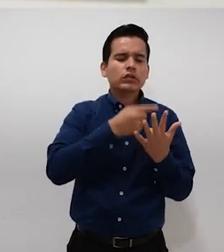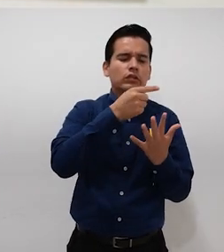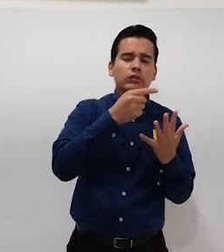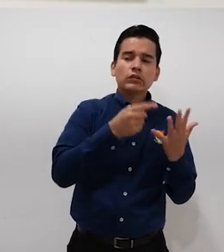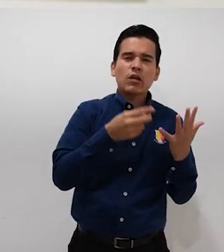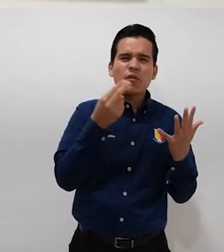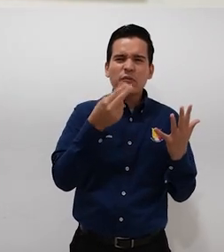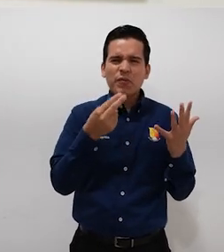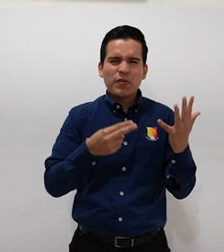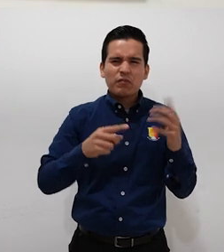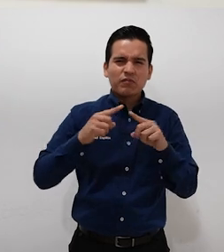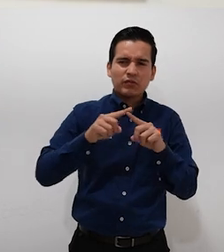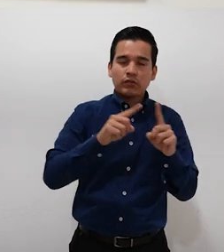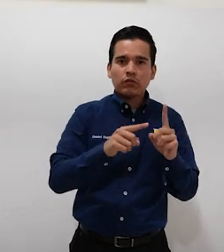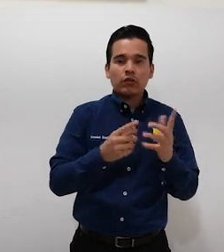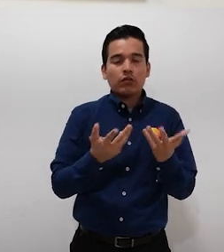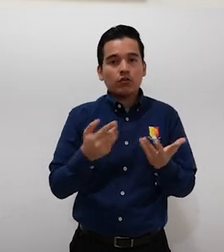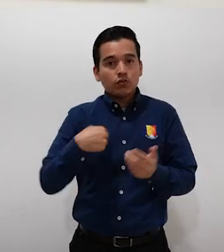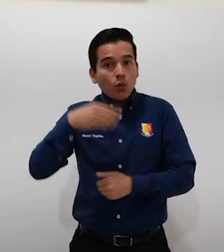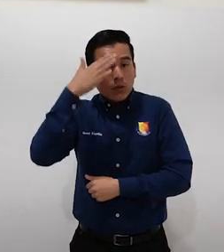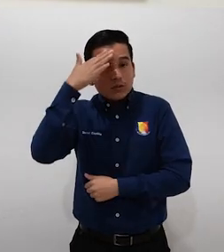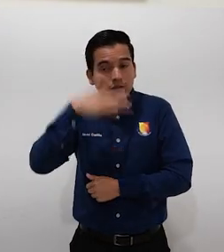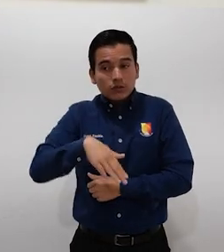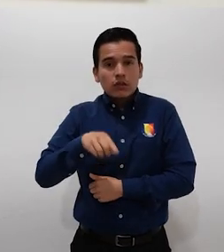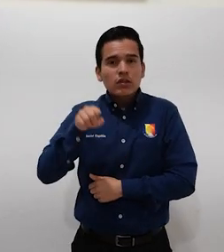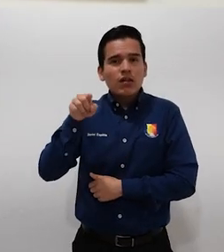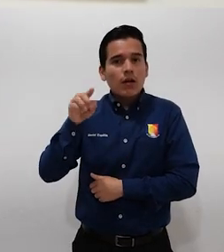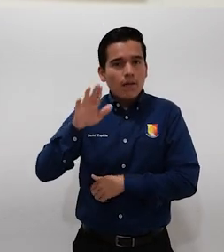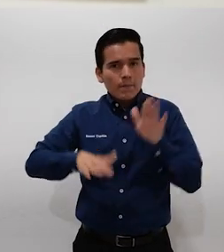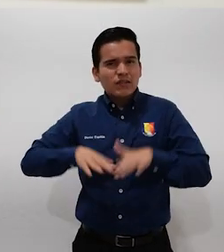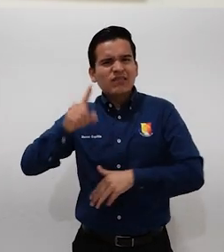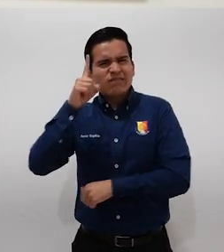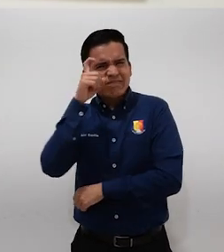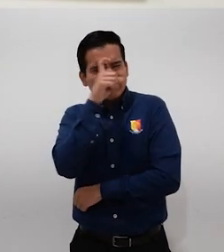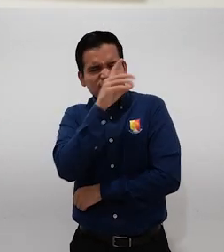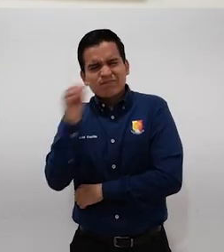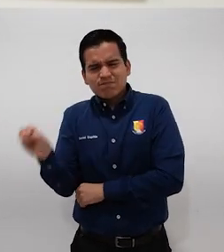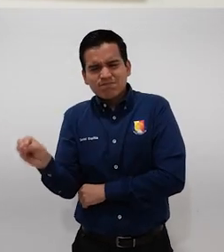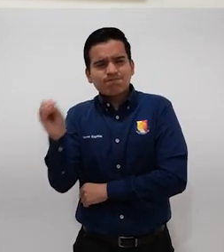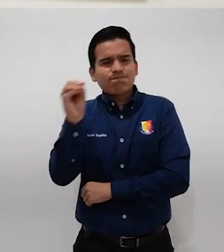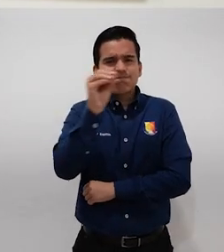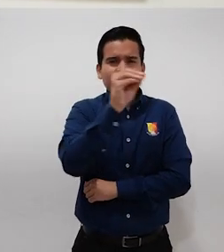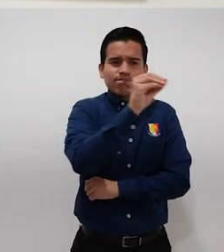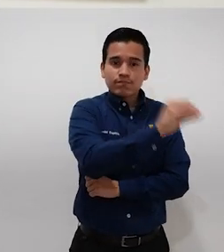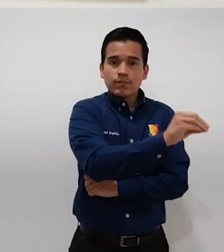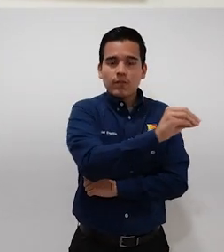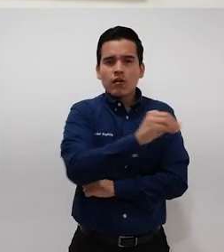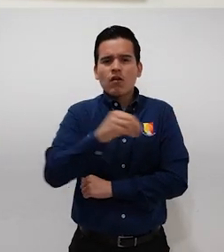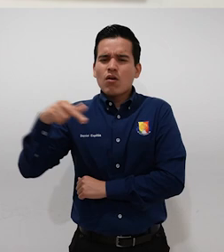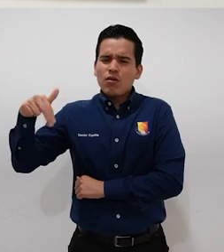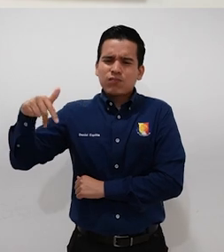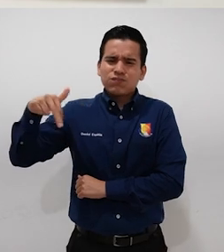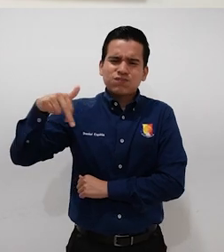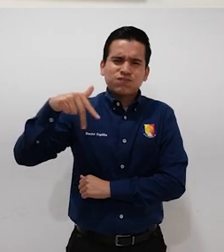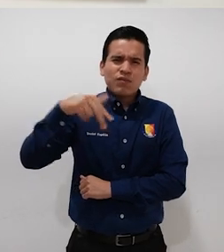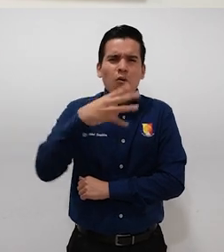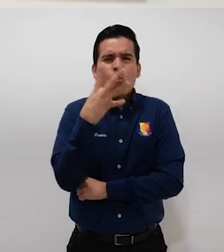es difícil llegar a un lugar que caminé cuatro